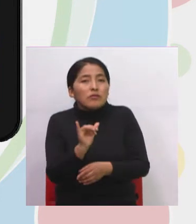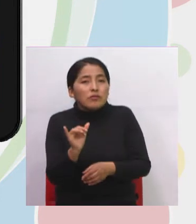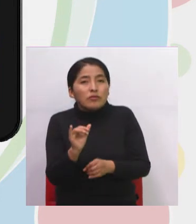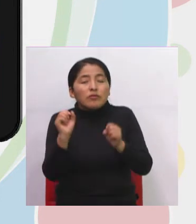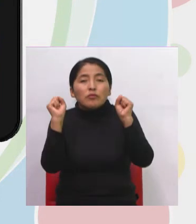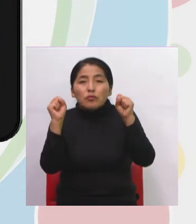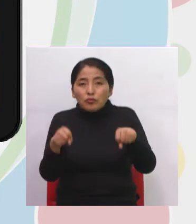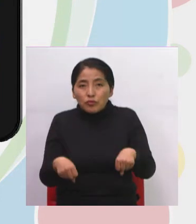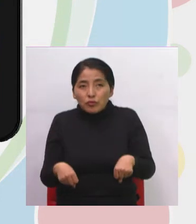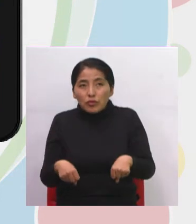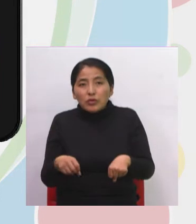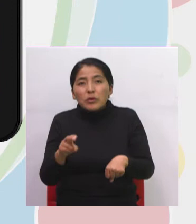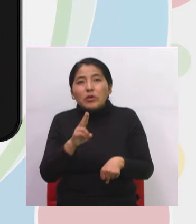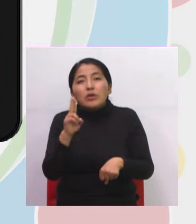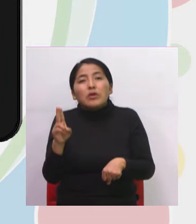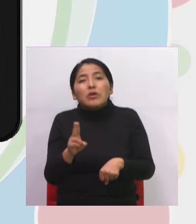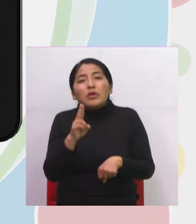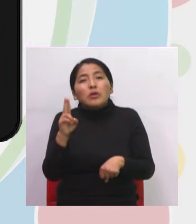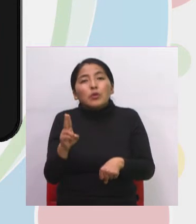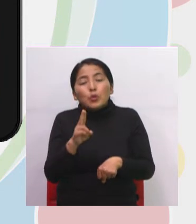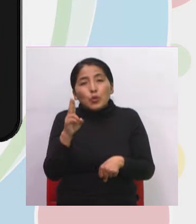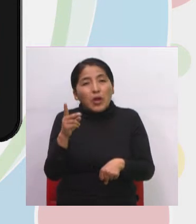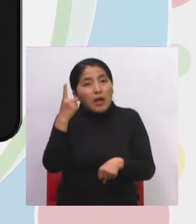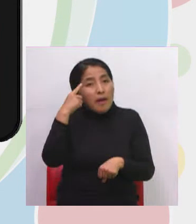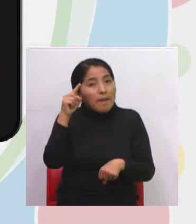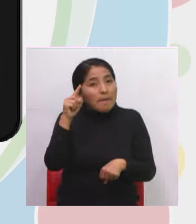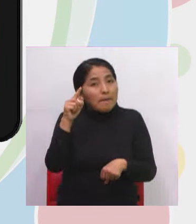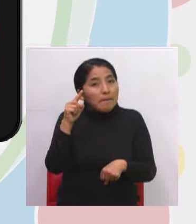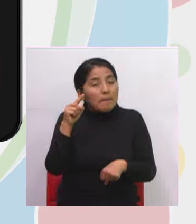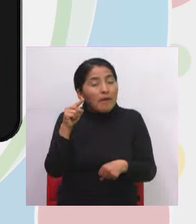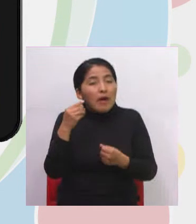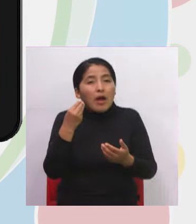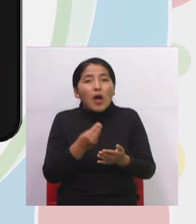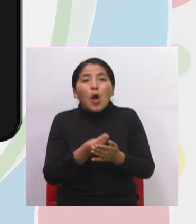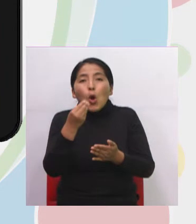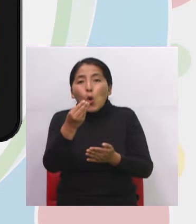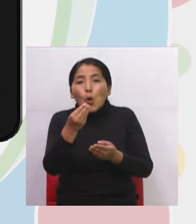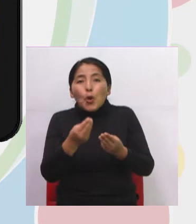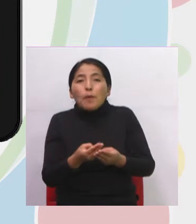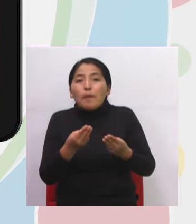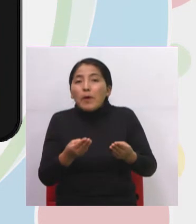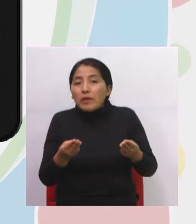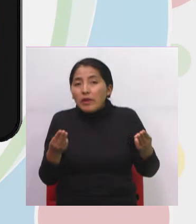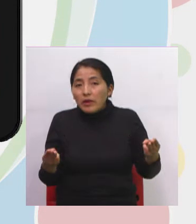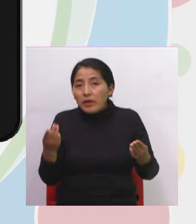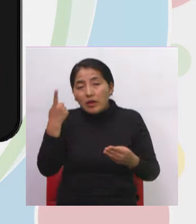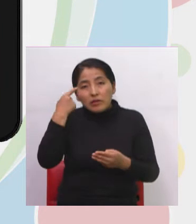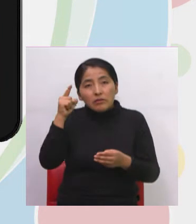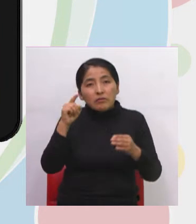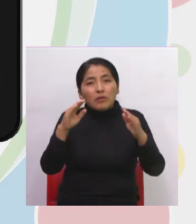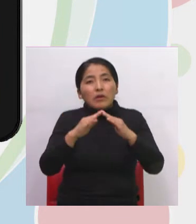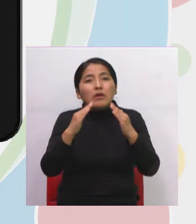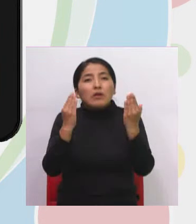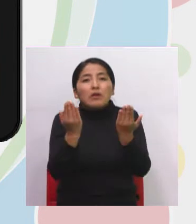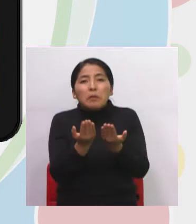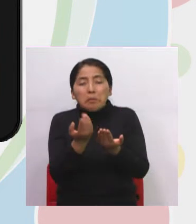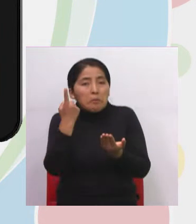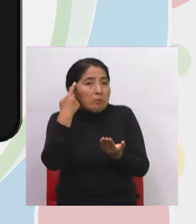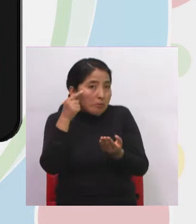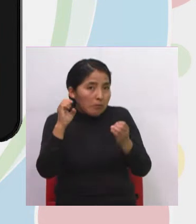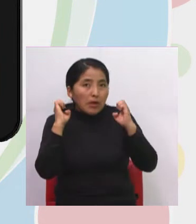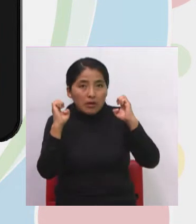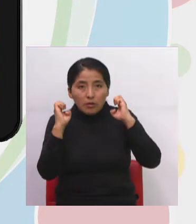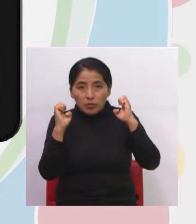También nos sirve para poder adquirir materiales escolares para nuestra educación